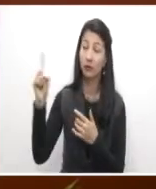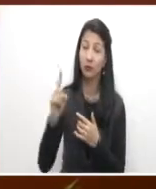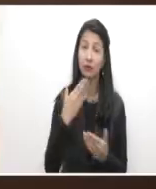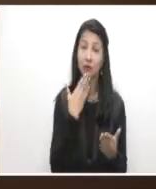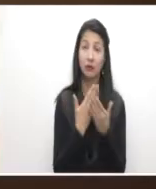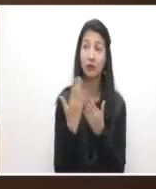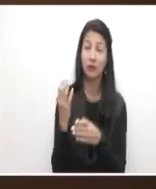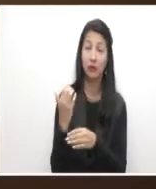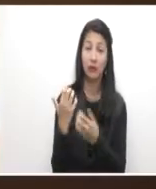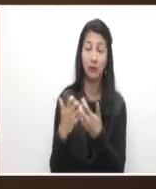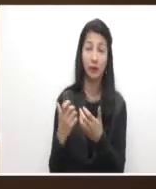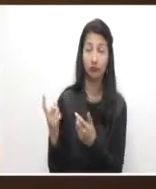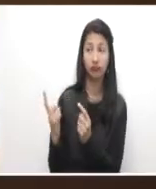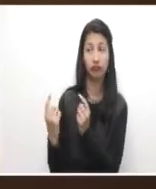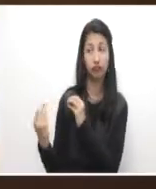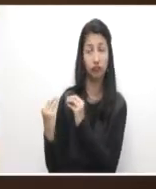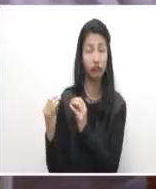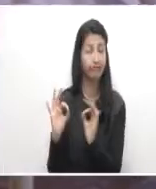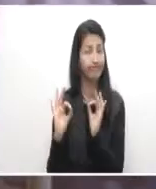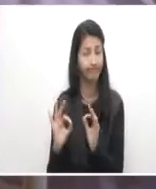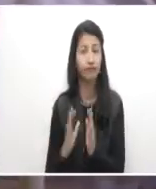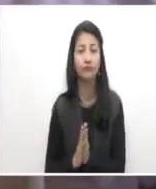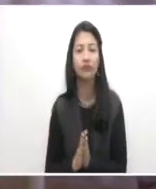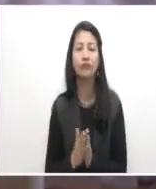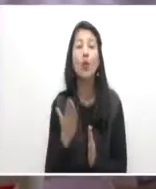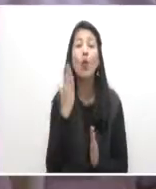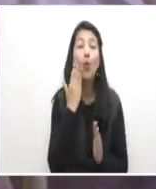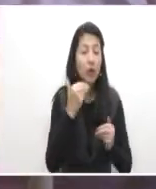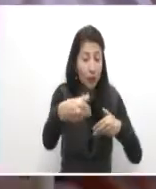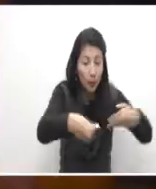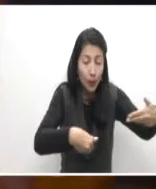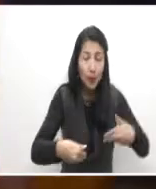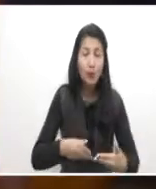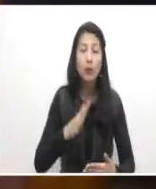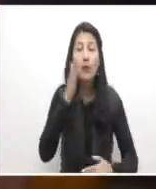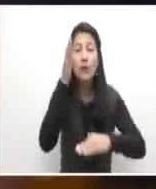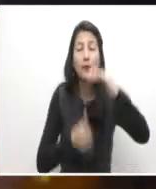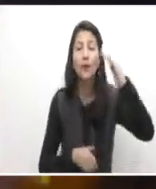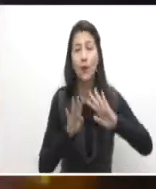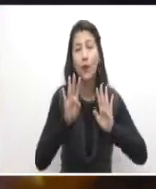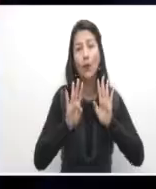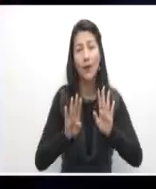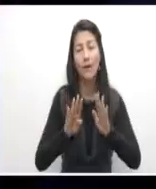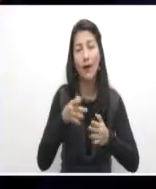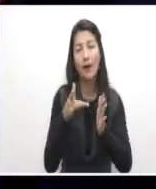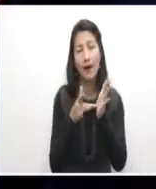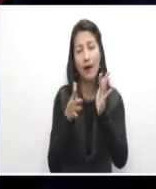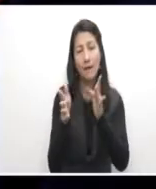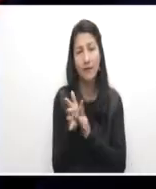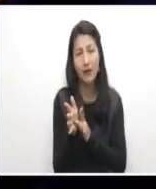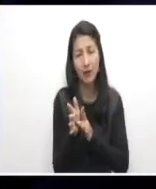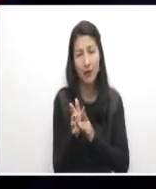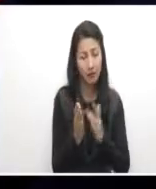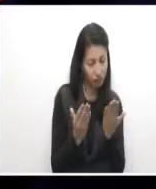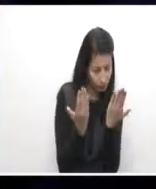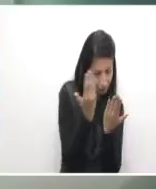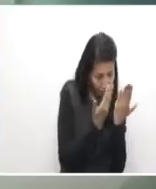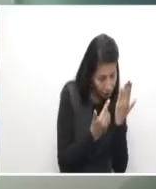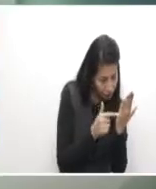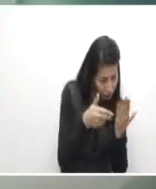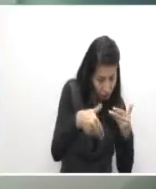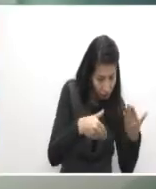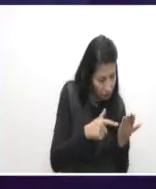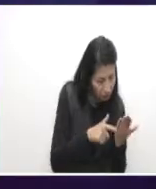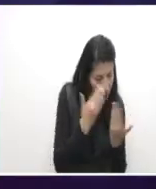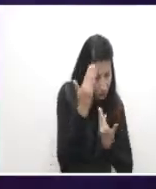organización. Las propuestas serán recibidas hasta el próximo 9 de abril cuando inicie la revisión de cada una de ellas. Las mismas que